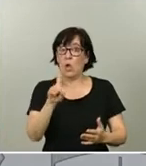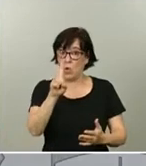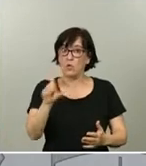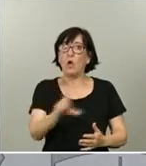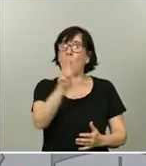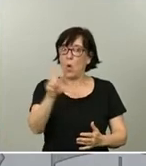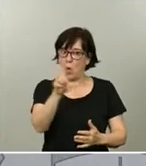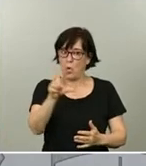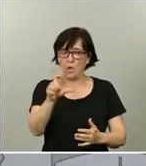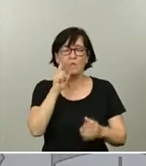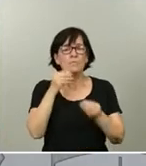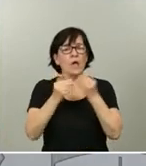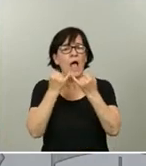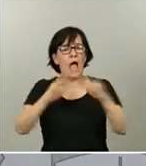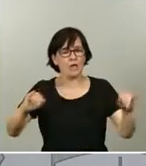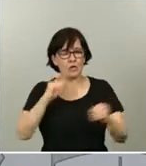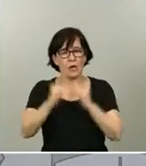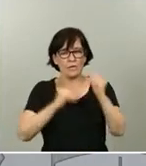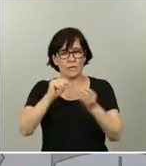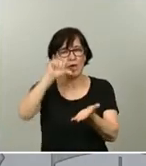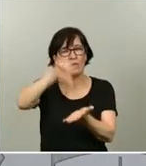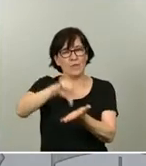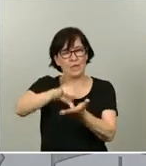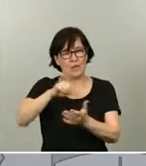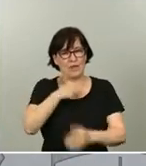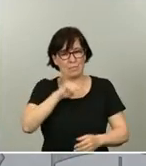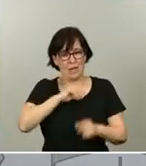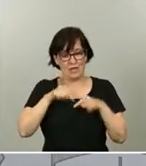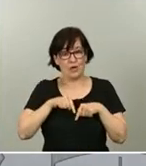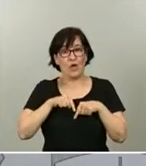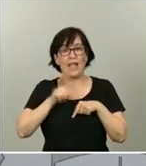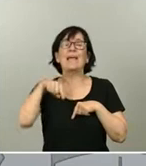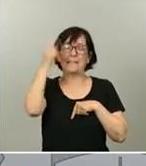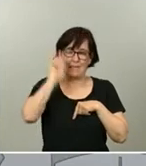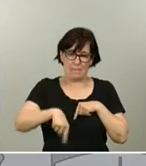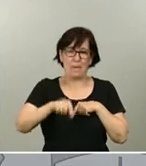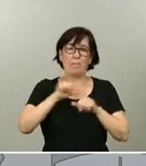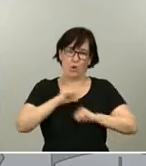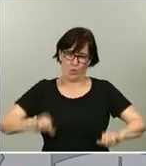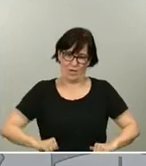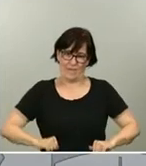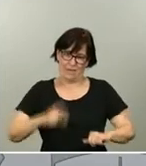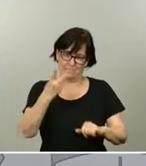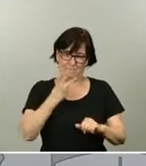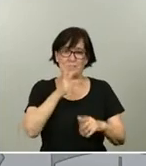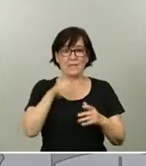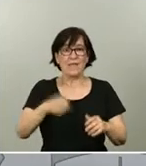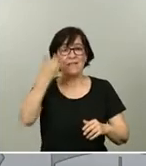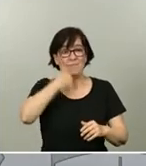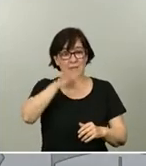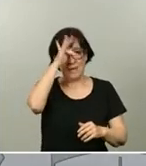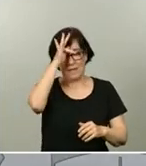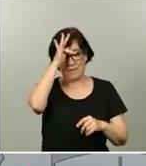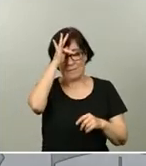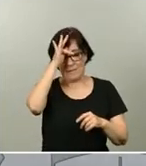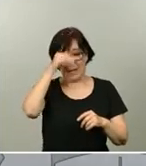en un acto que haremos en una ciudad española y en una ciudad portuguesa. Para este fin de semana, o mejor dicho, para esta próxima